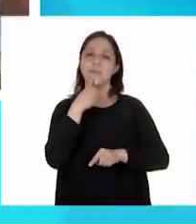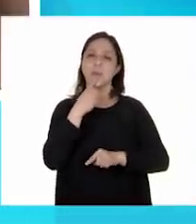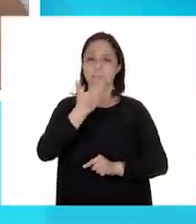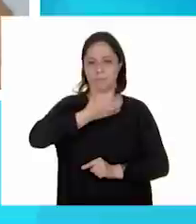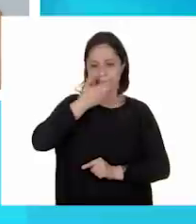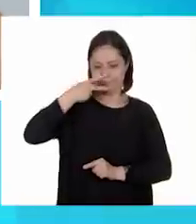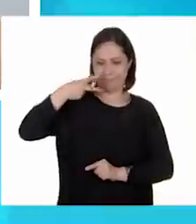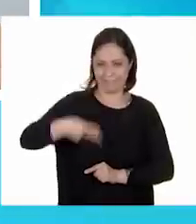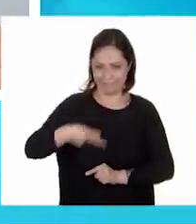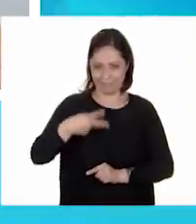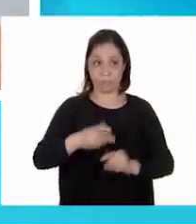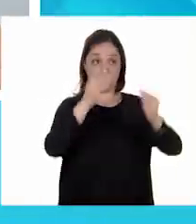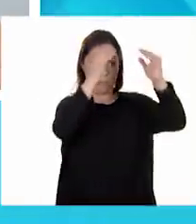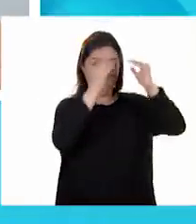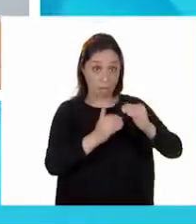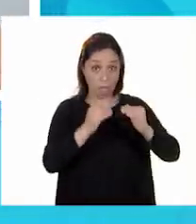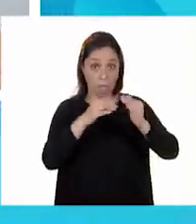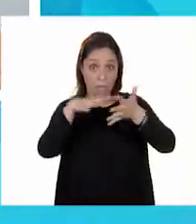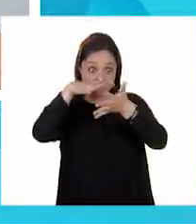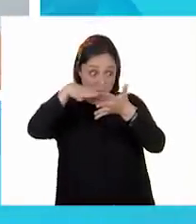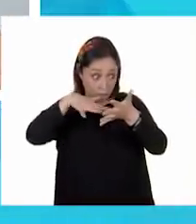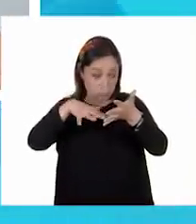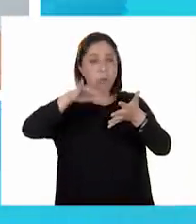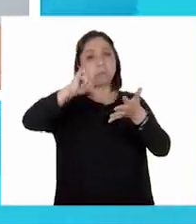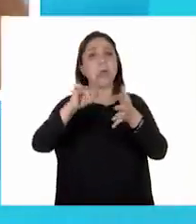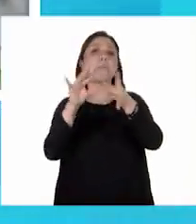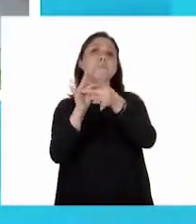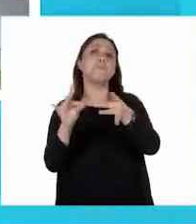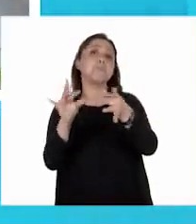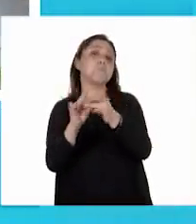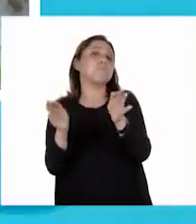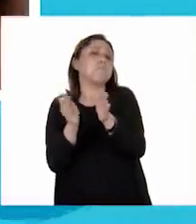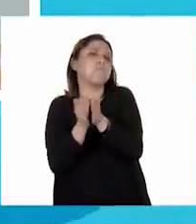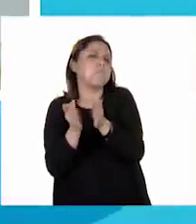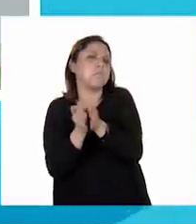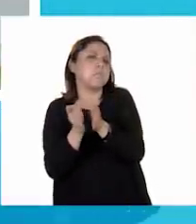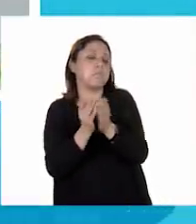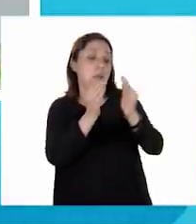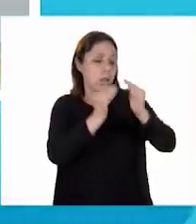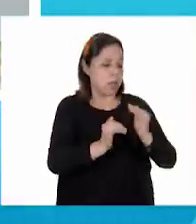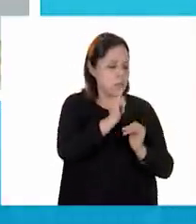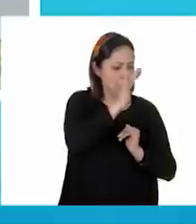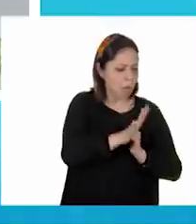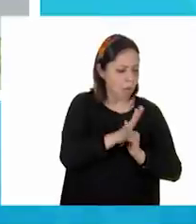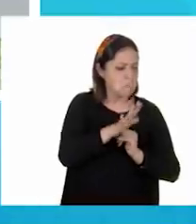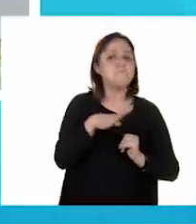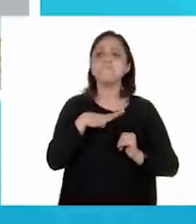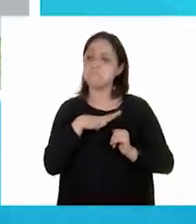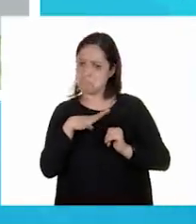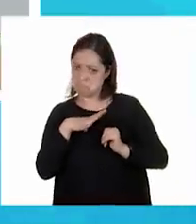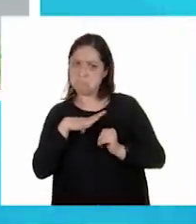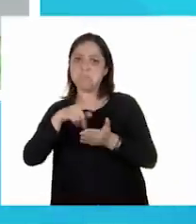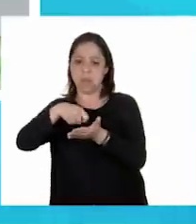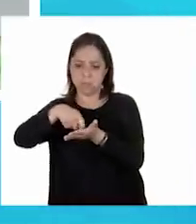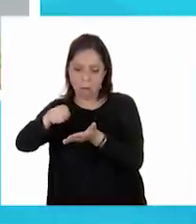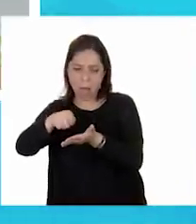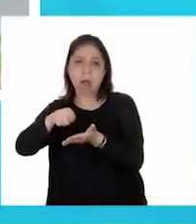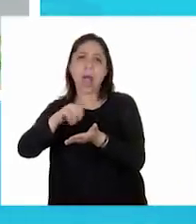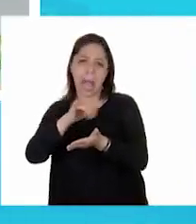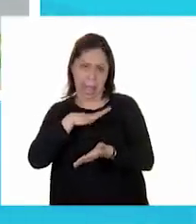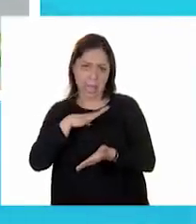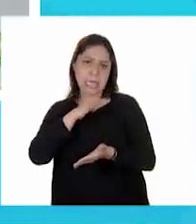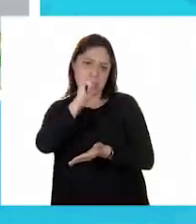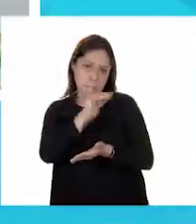Texto. Sí, tiene texto. Y habla de los tamales. Imagen. Sí, tiene imagen. Pero yo le sugiero